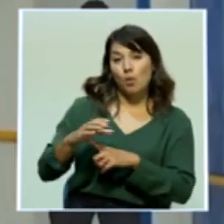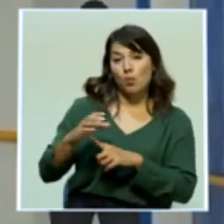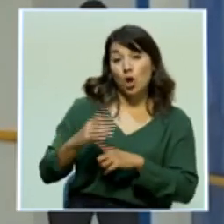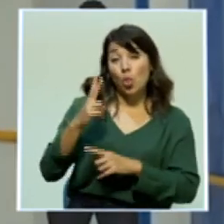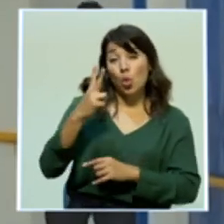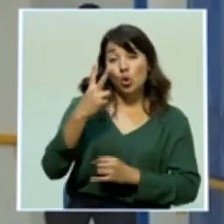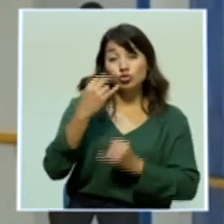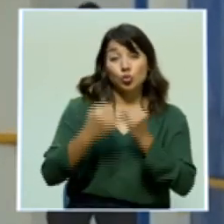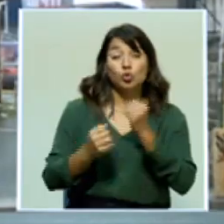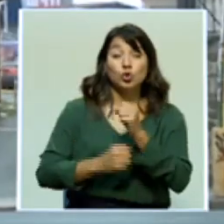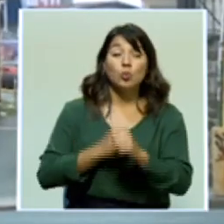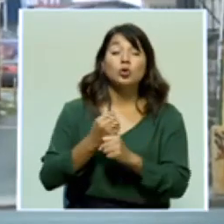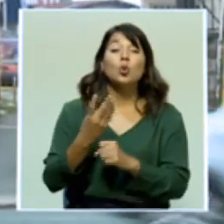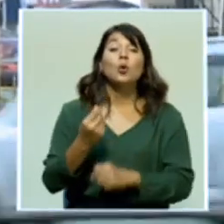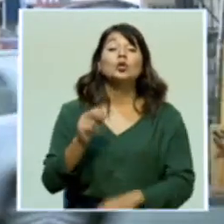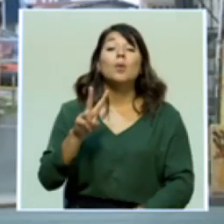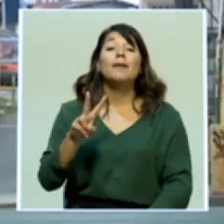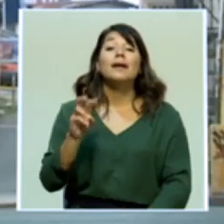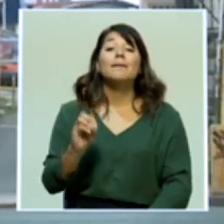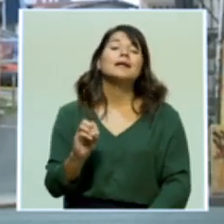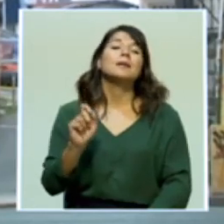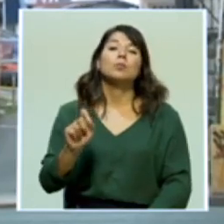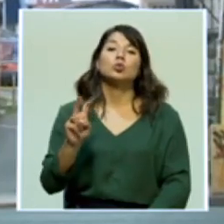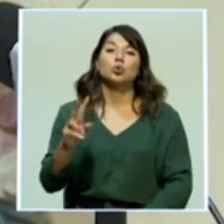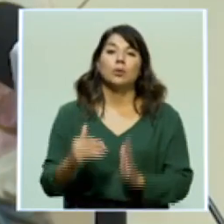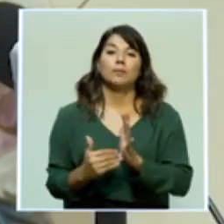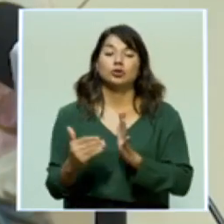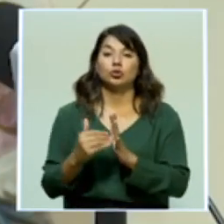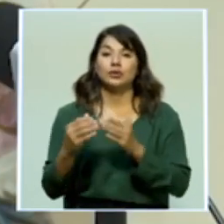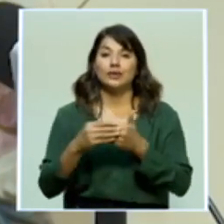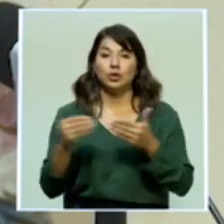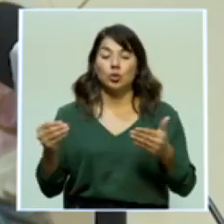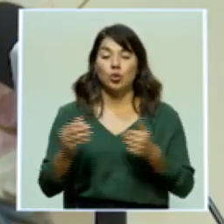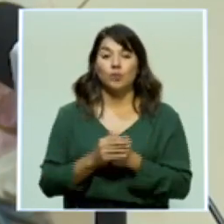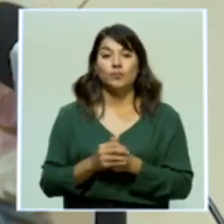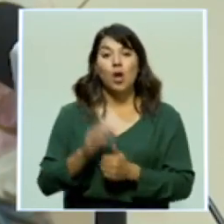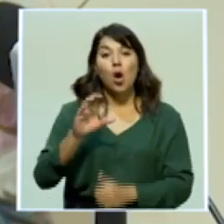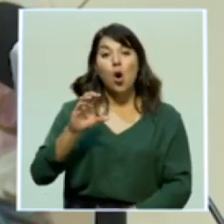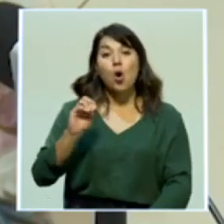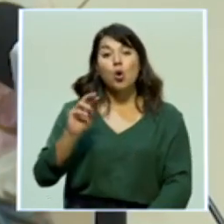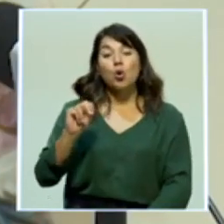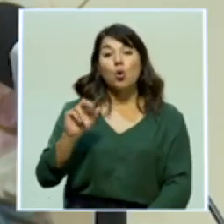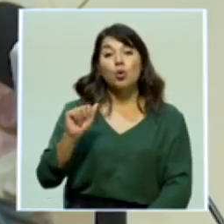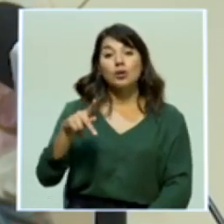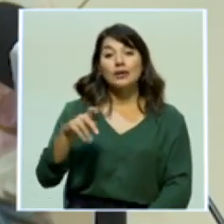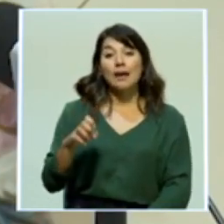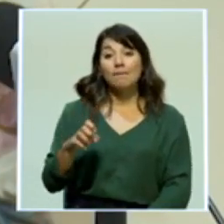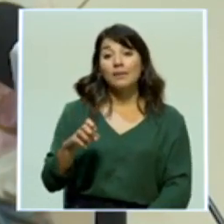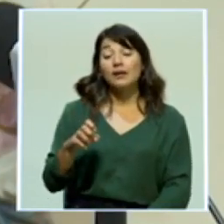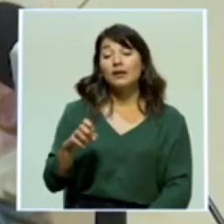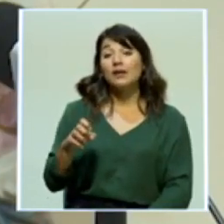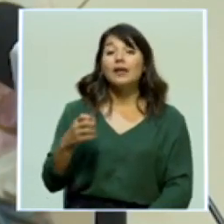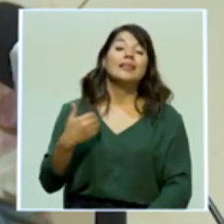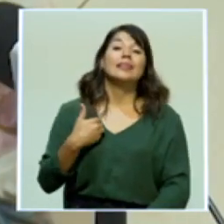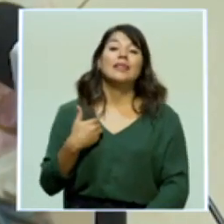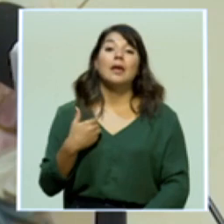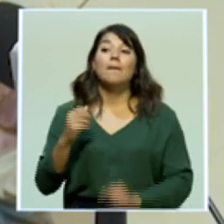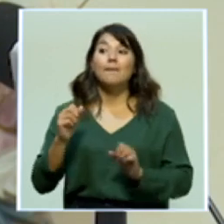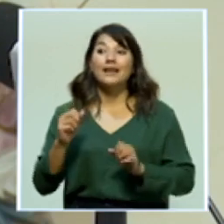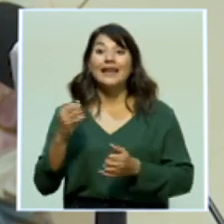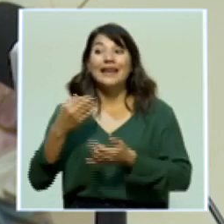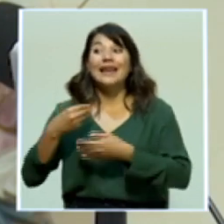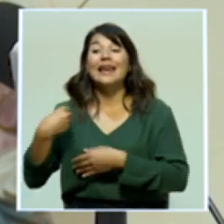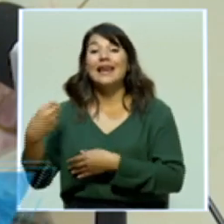fue de 20.2 millones de dólares. A CONAPE le queda 20 millones de dólares, ¿para qué?